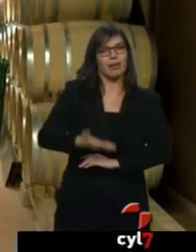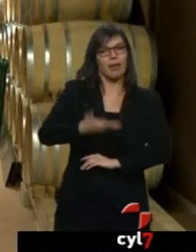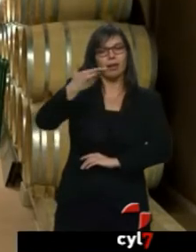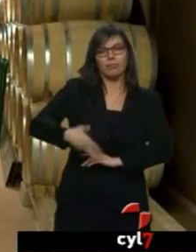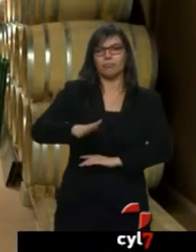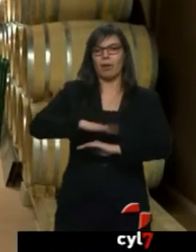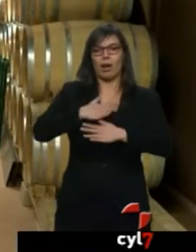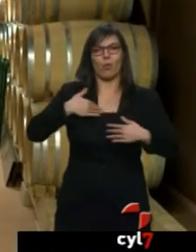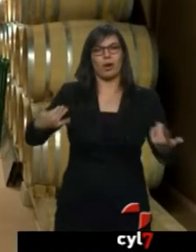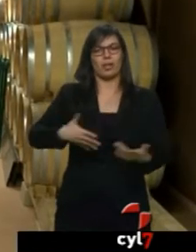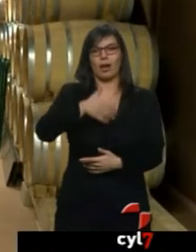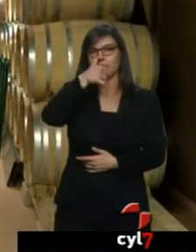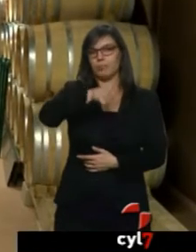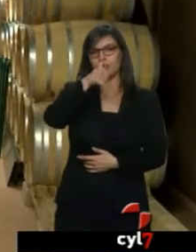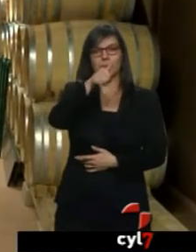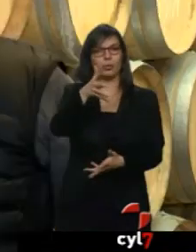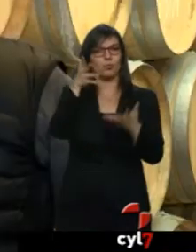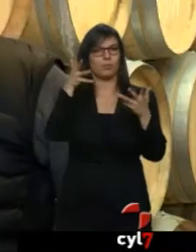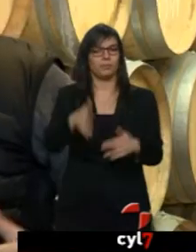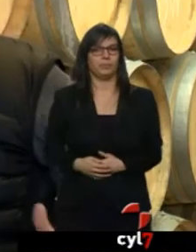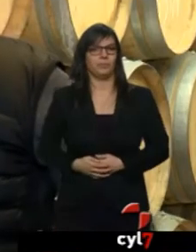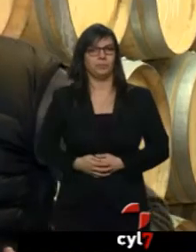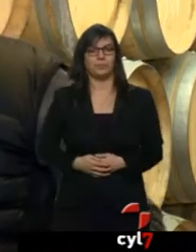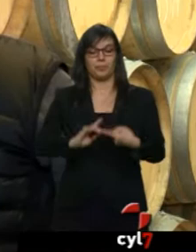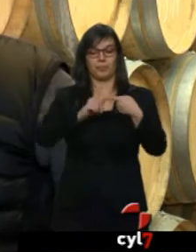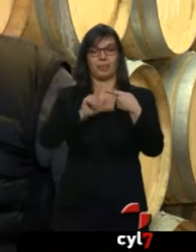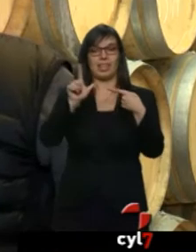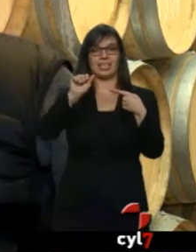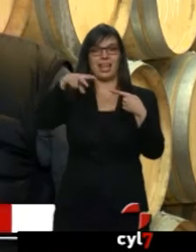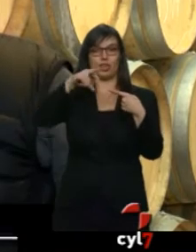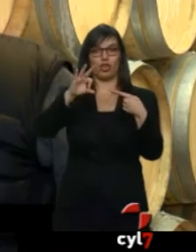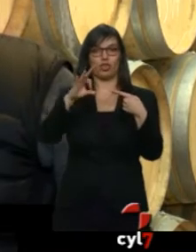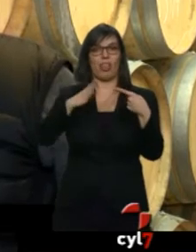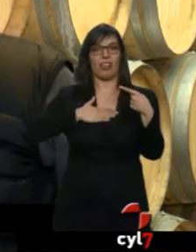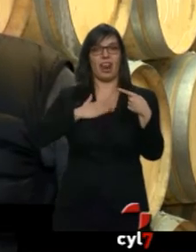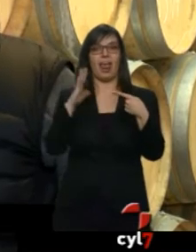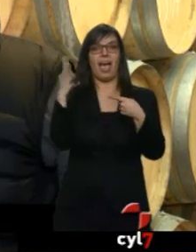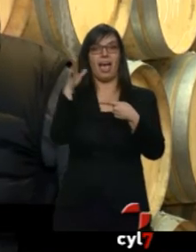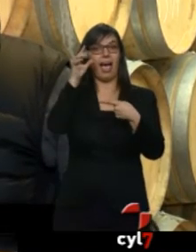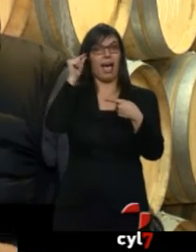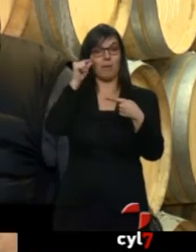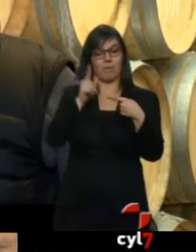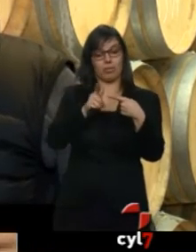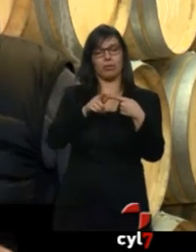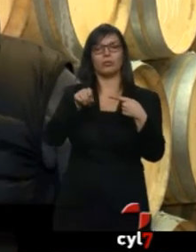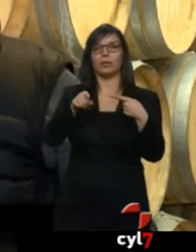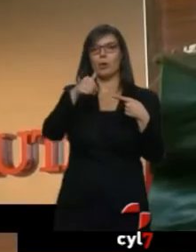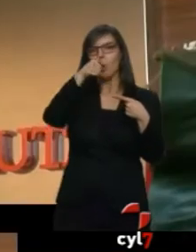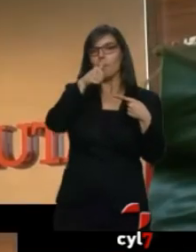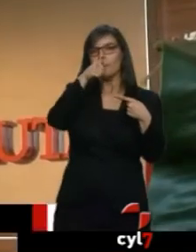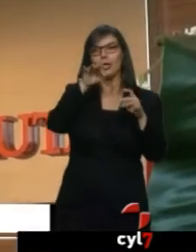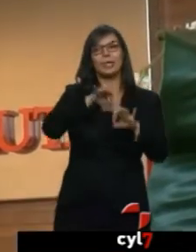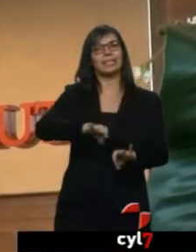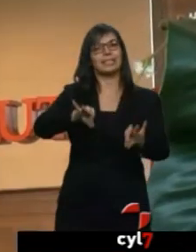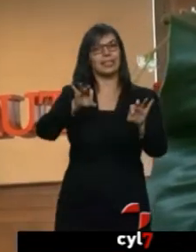amante de la enología. El Llanos del Almendro, que es uno de nuestros tres vinos de pago, es un vino muy especial, muy